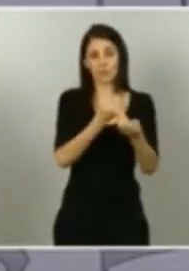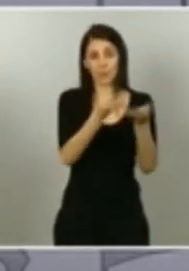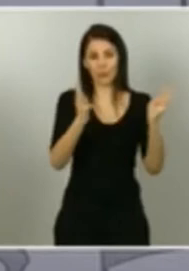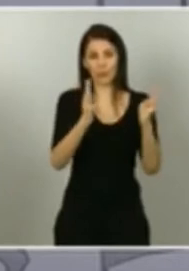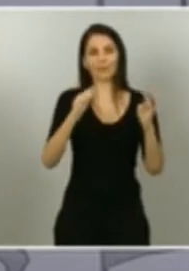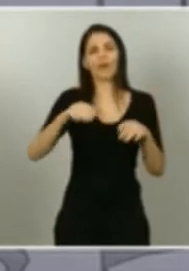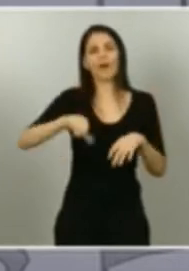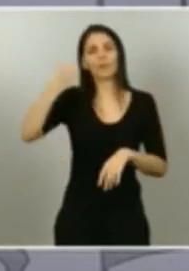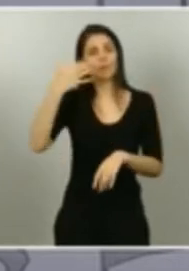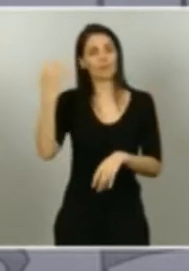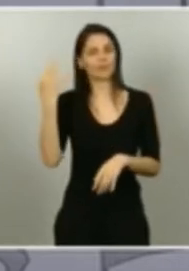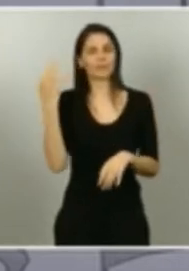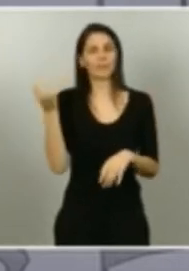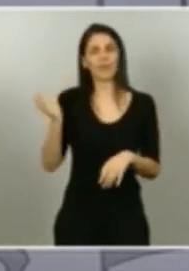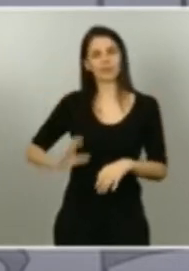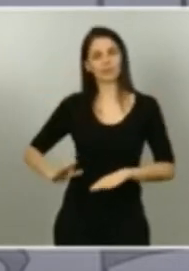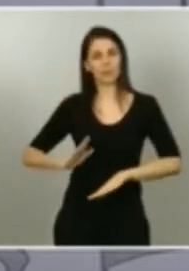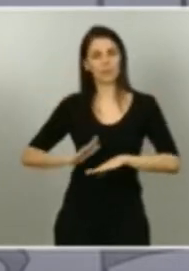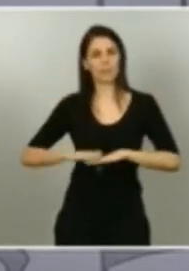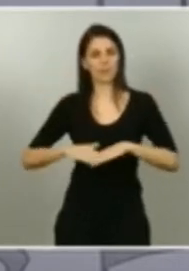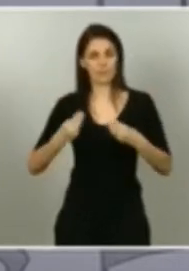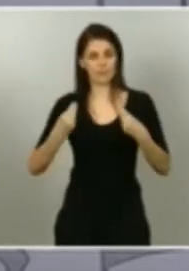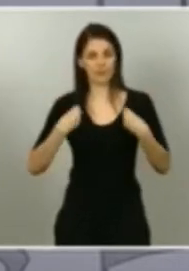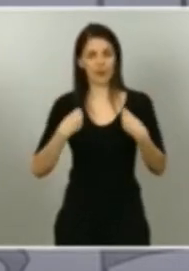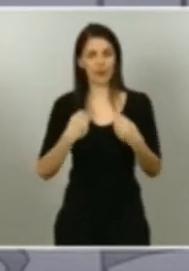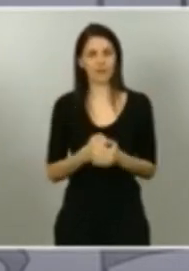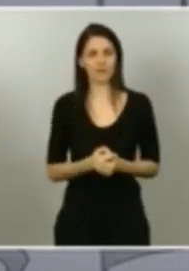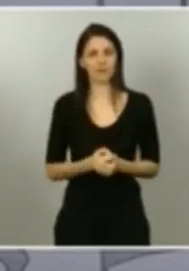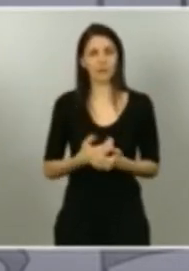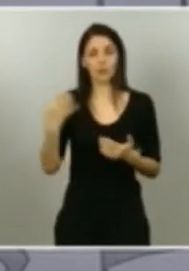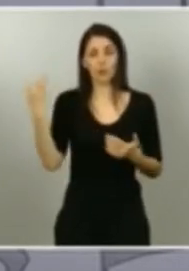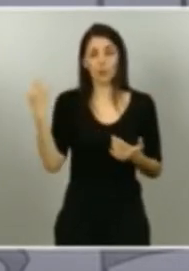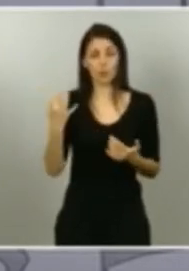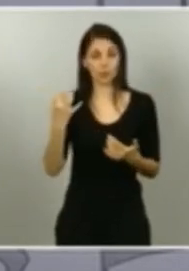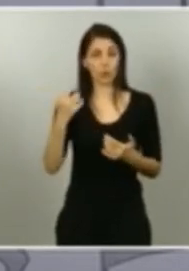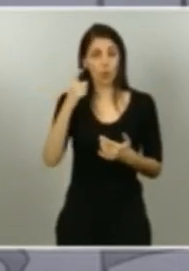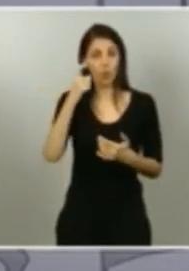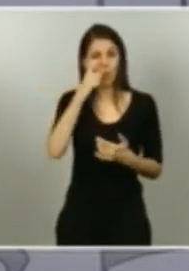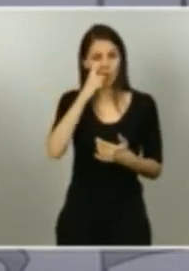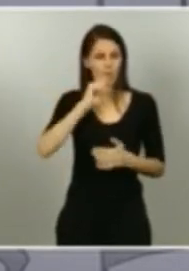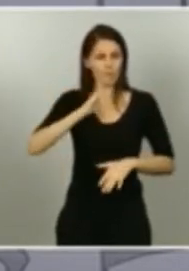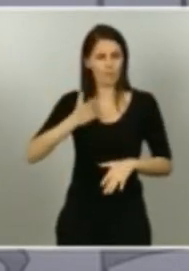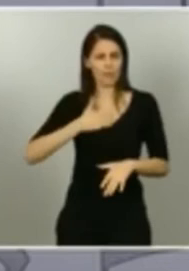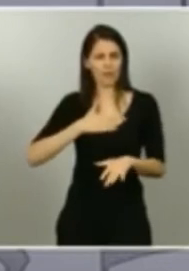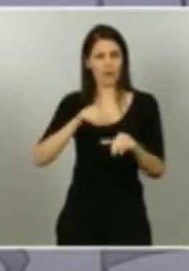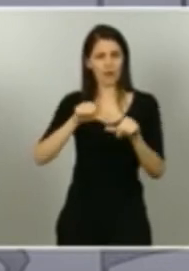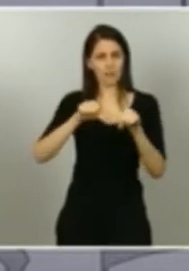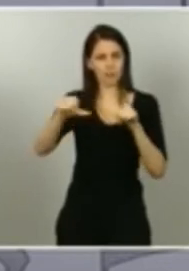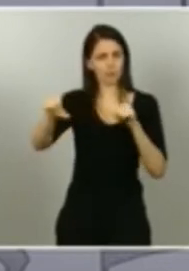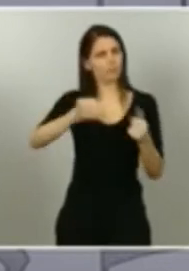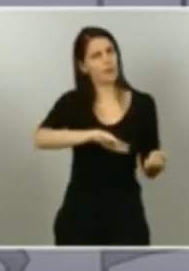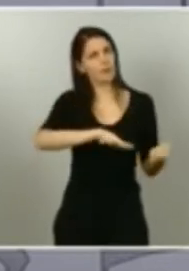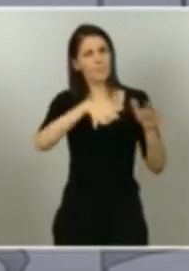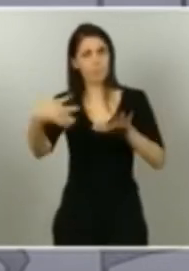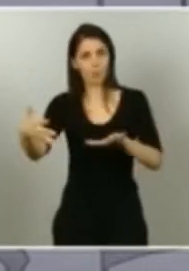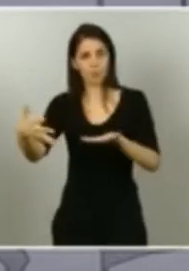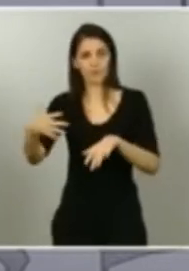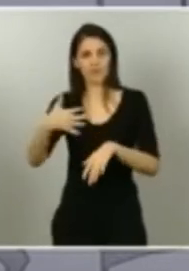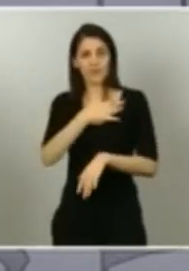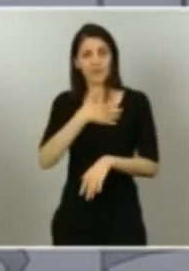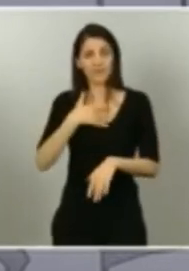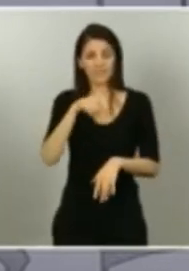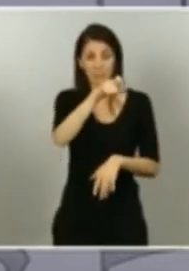desde el mes de junio, que empieza mañana, y puede amparar a cuatro de cada cinco personas en situación de pobreza extrema.